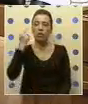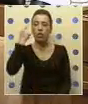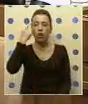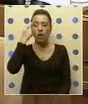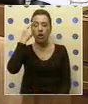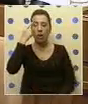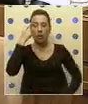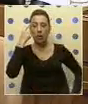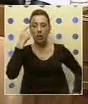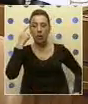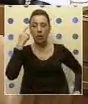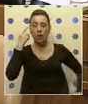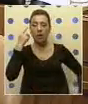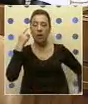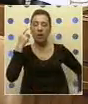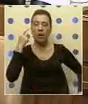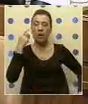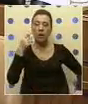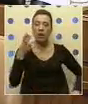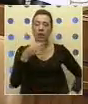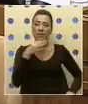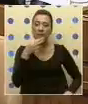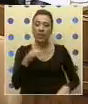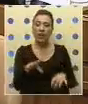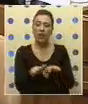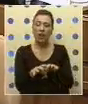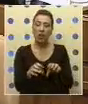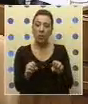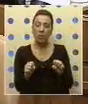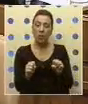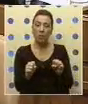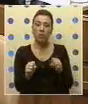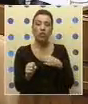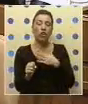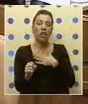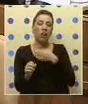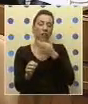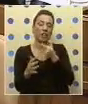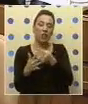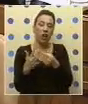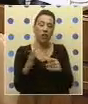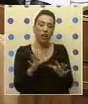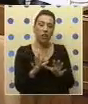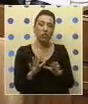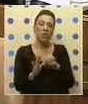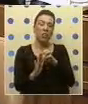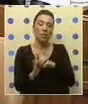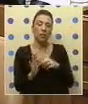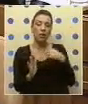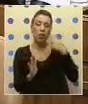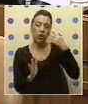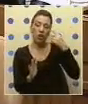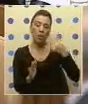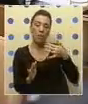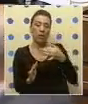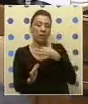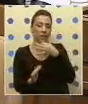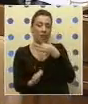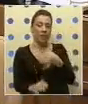con todo lo que se ha hablado ya del compromiso este quisiera yo referirme a otros aspectos del proyecto que me parece relevante mencionar.